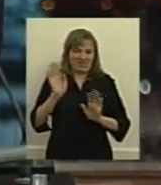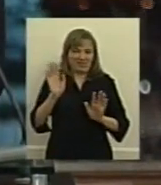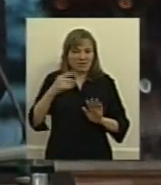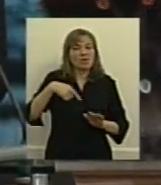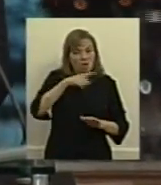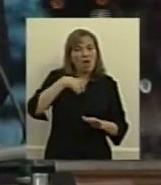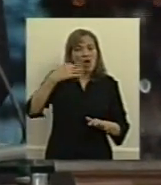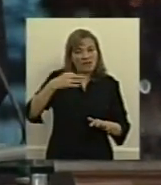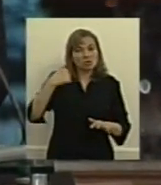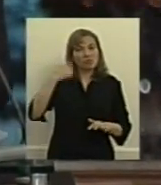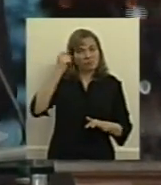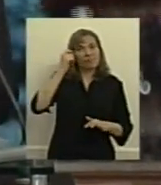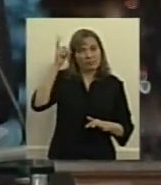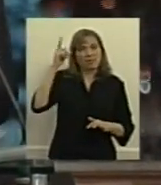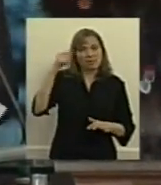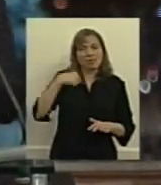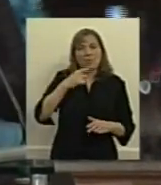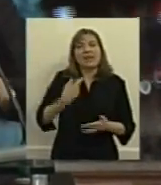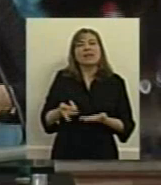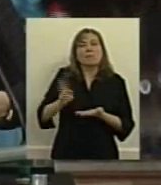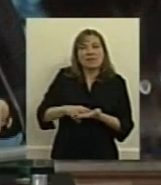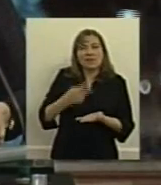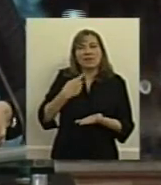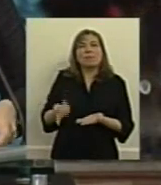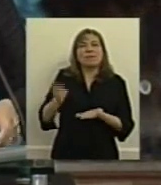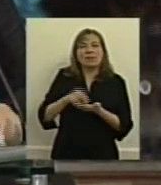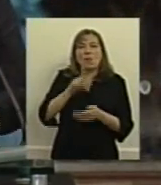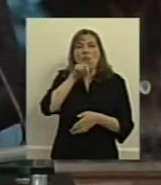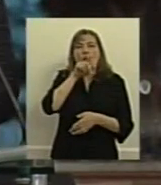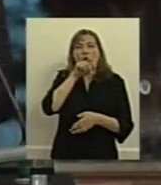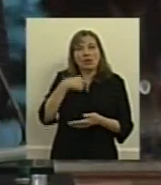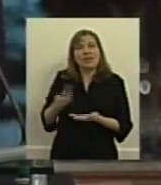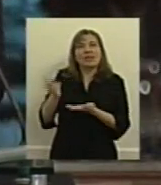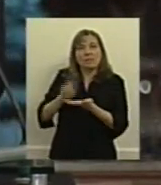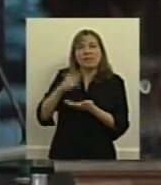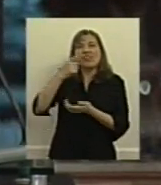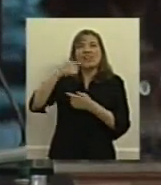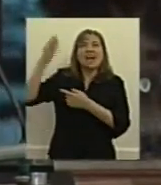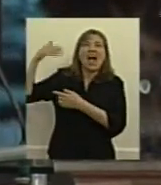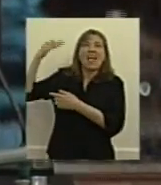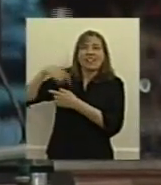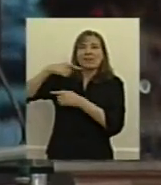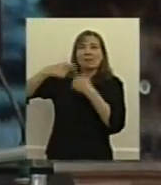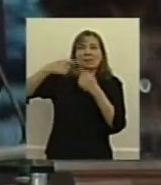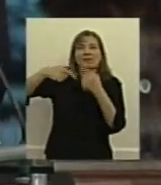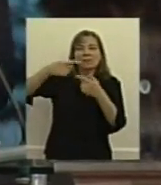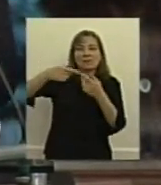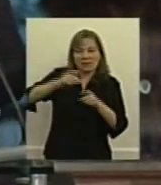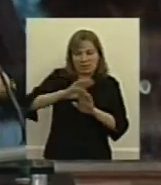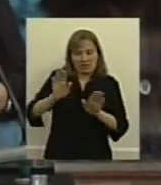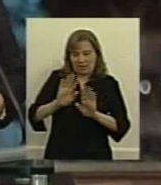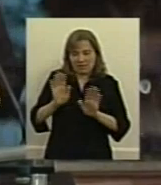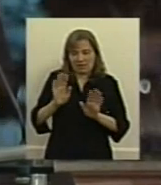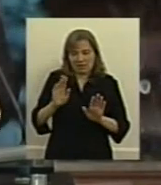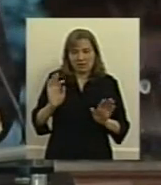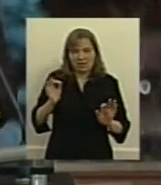sensatos e inteligentes para dejar de repetir como loros lo que se ha venido diciendo y que por supuesto nunca han podido probarlo es